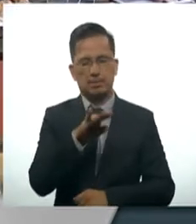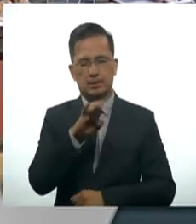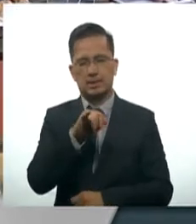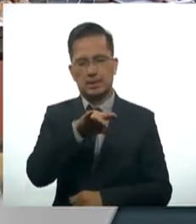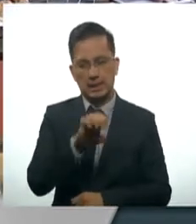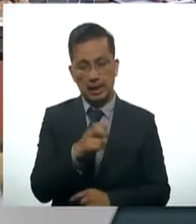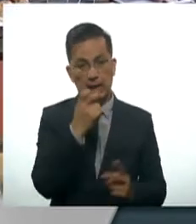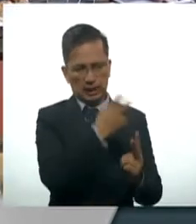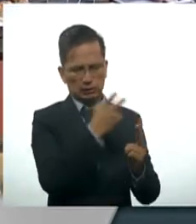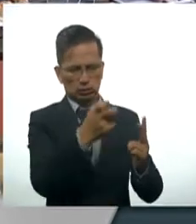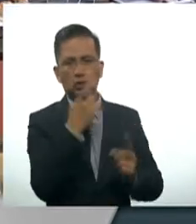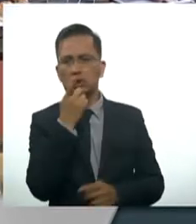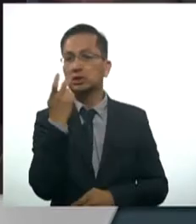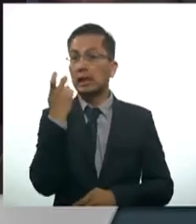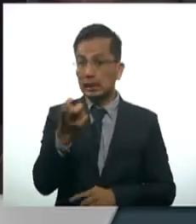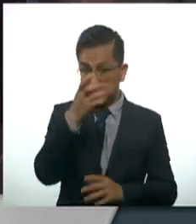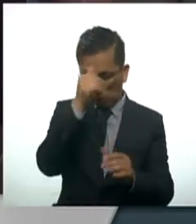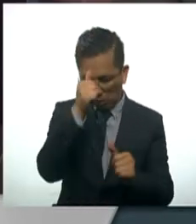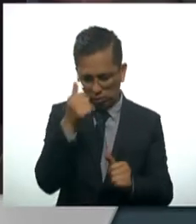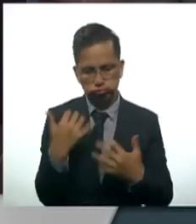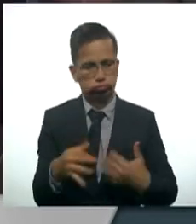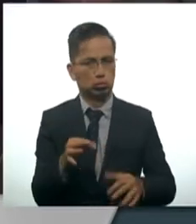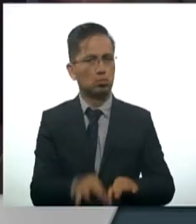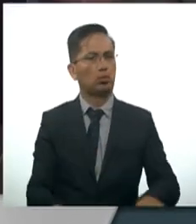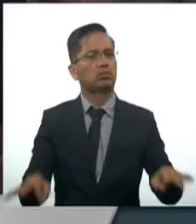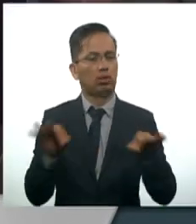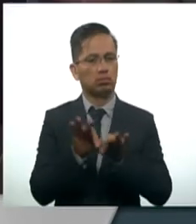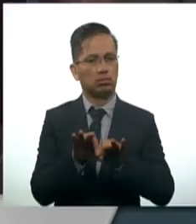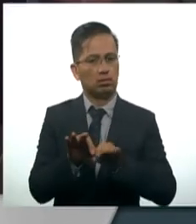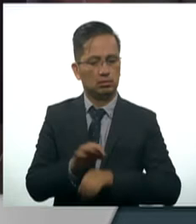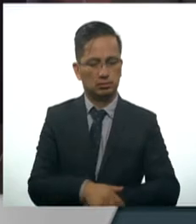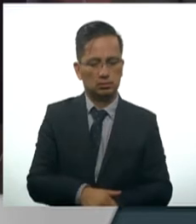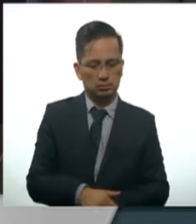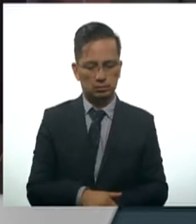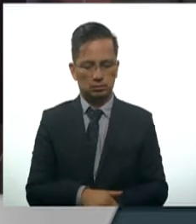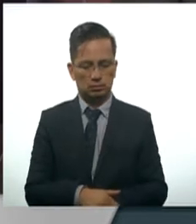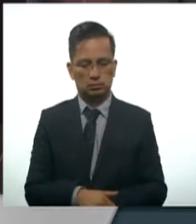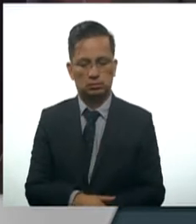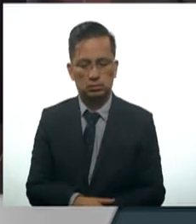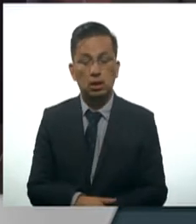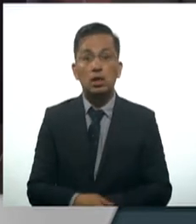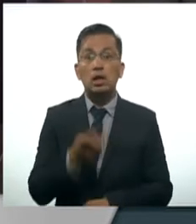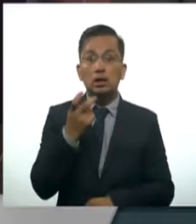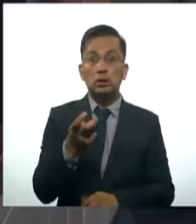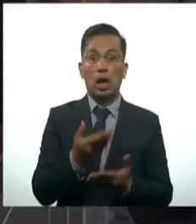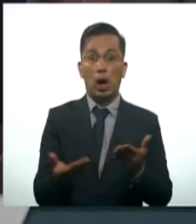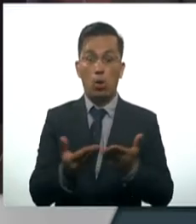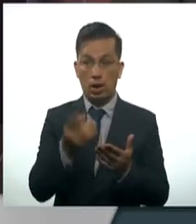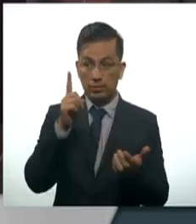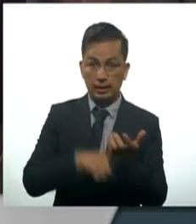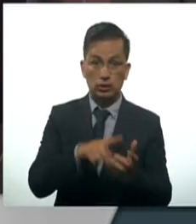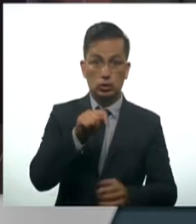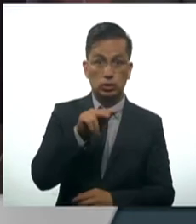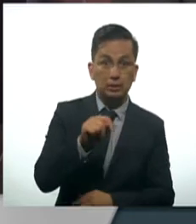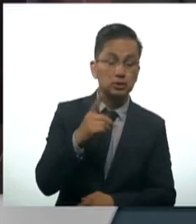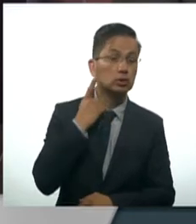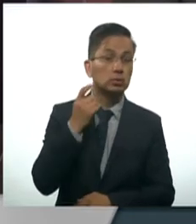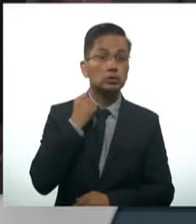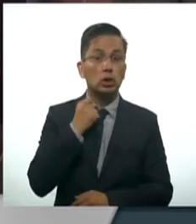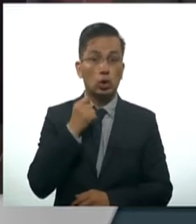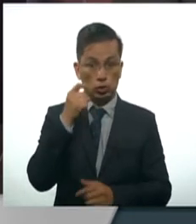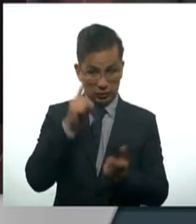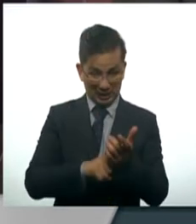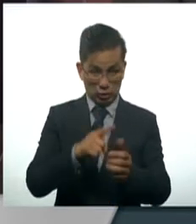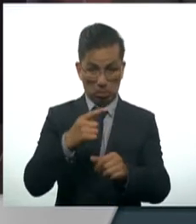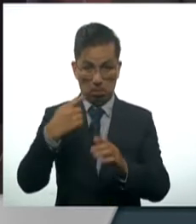celebraron la trascendencia del acuerdo. Y celebro que se abra esta ventana de cine en el Canal del Congreso y estén